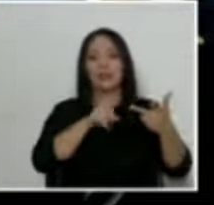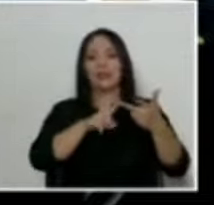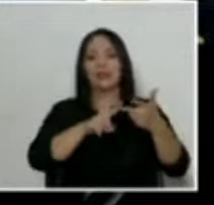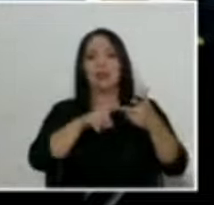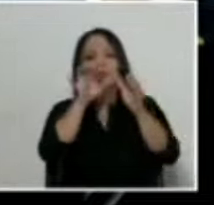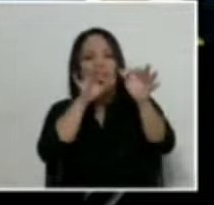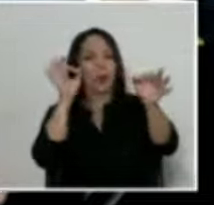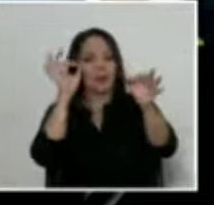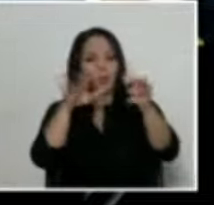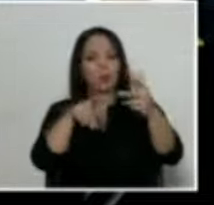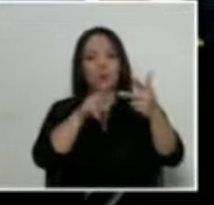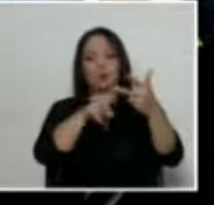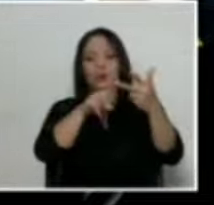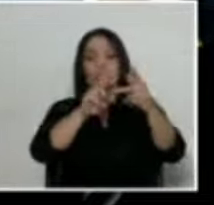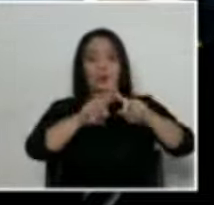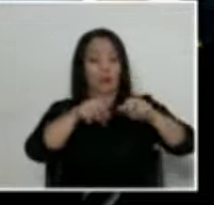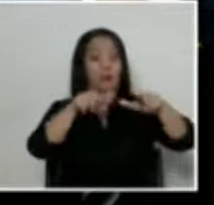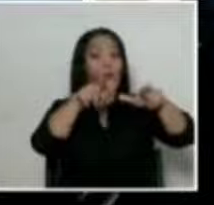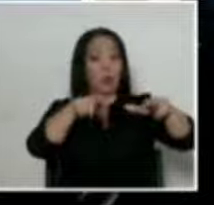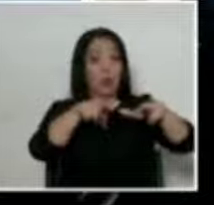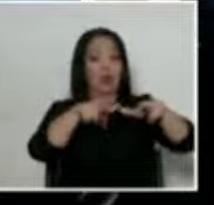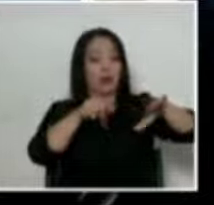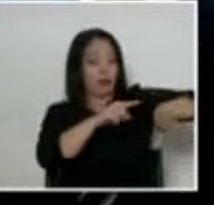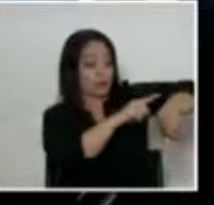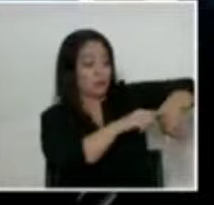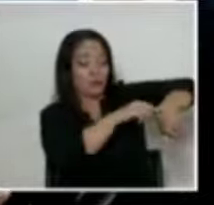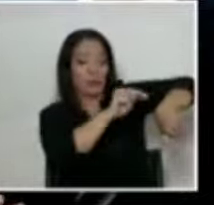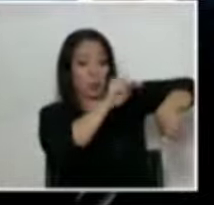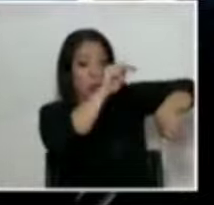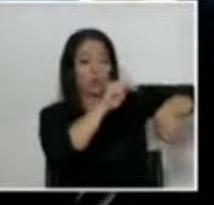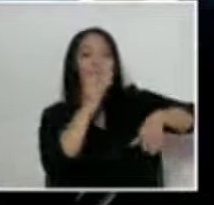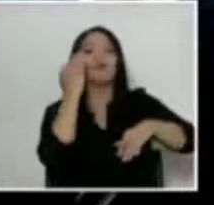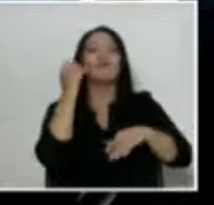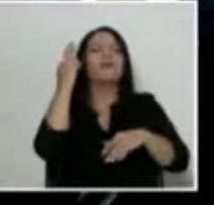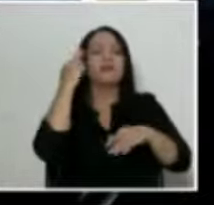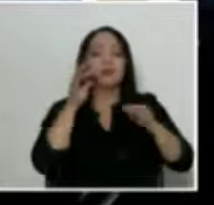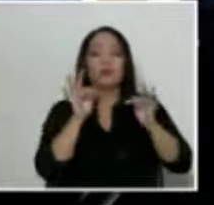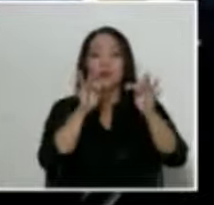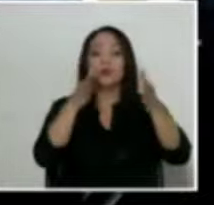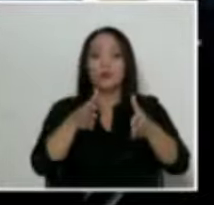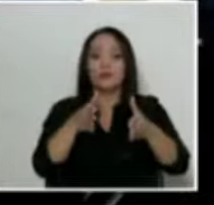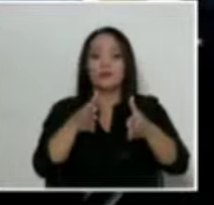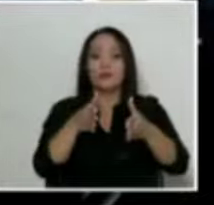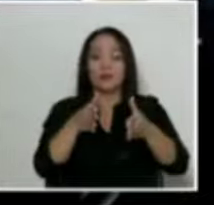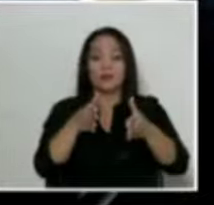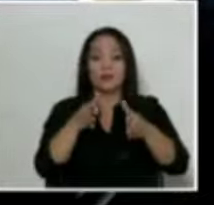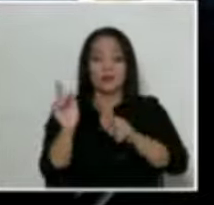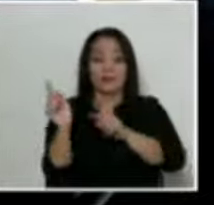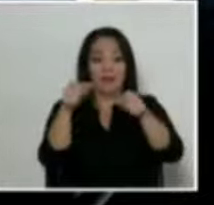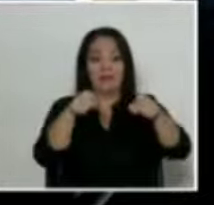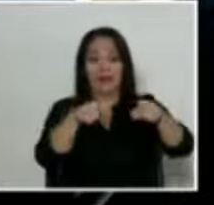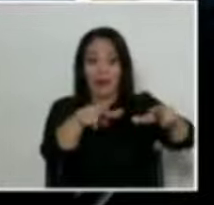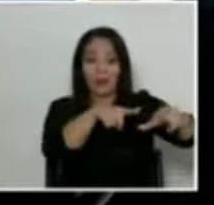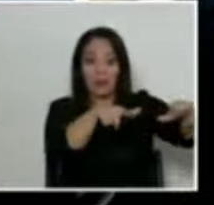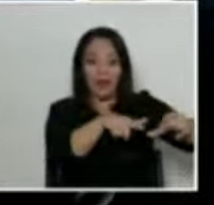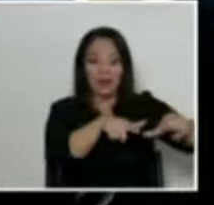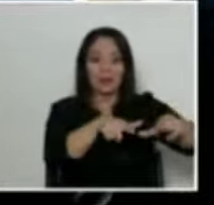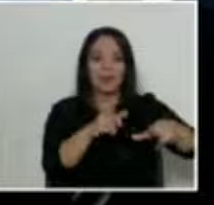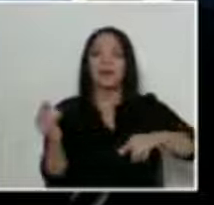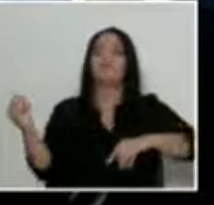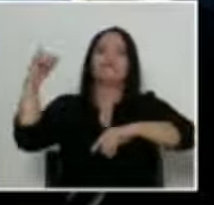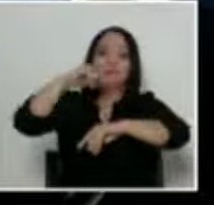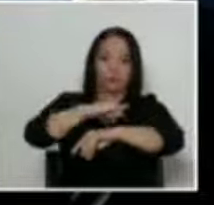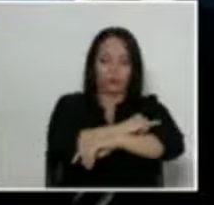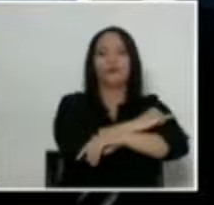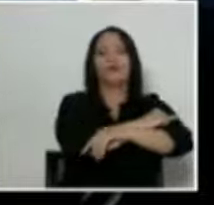Guatuso, porque los turistas que van a esa área entran por Guanacaste. Así es que desde ese punto